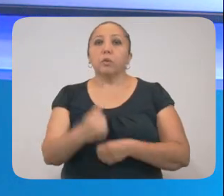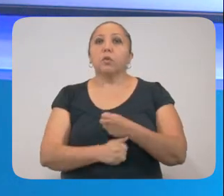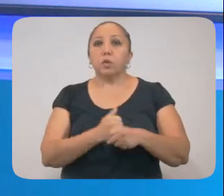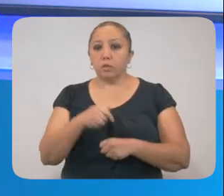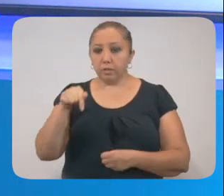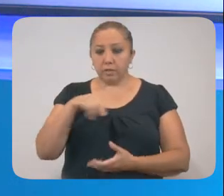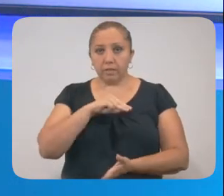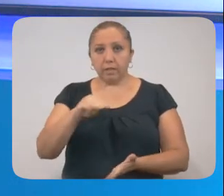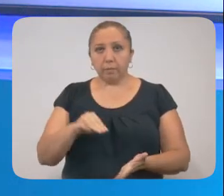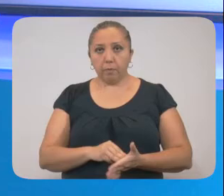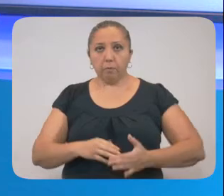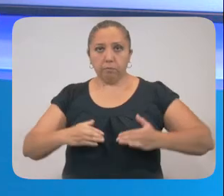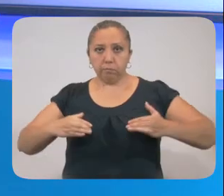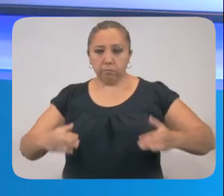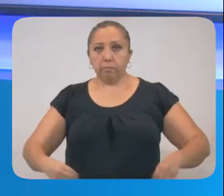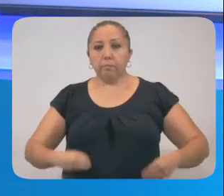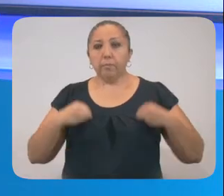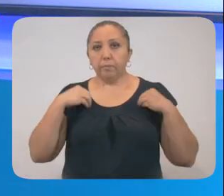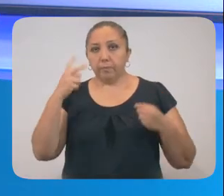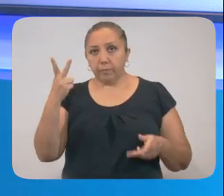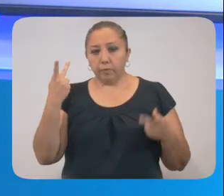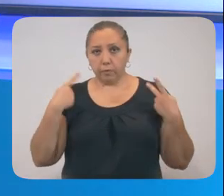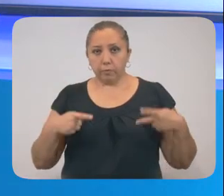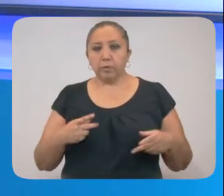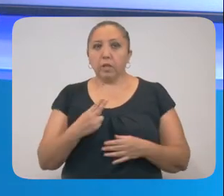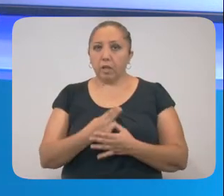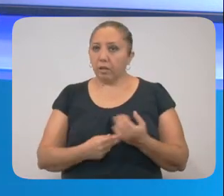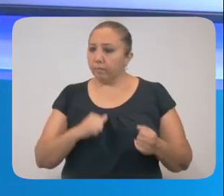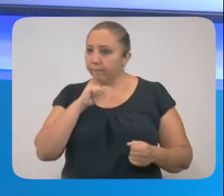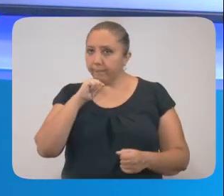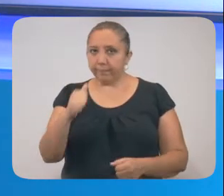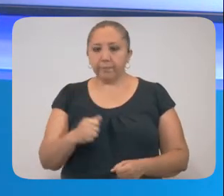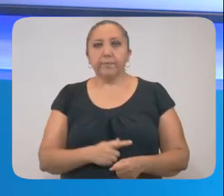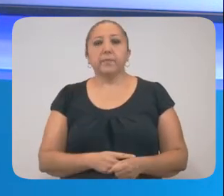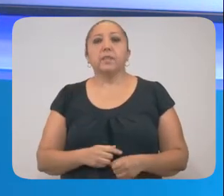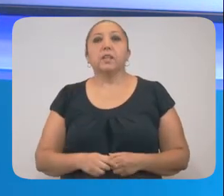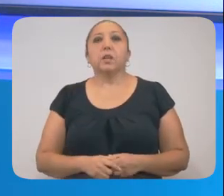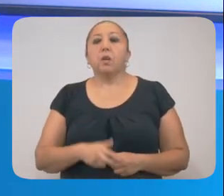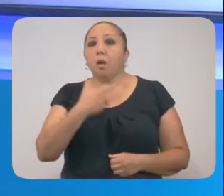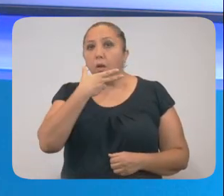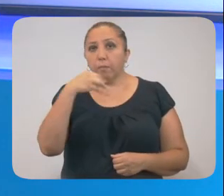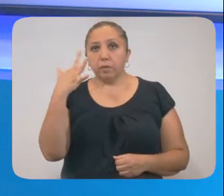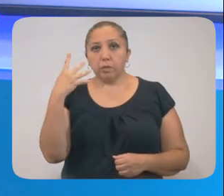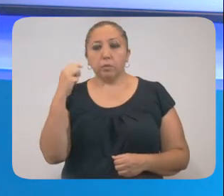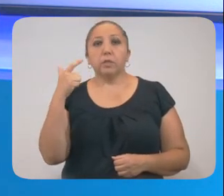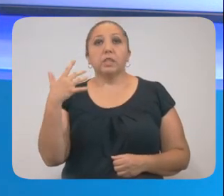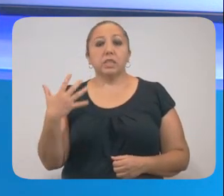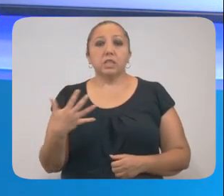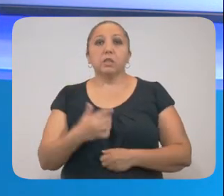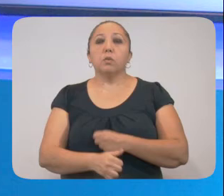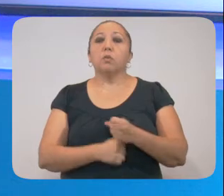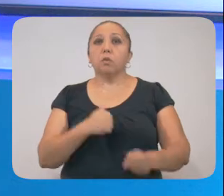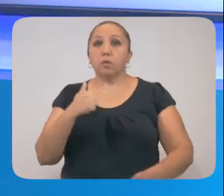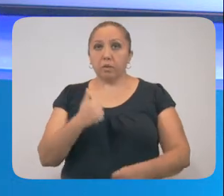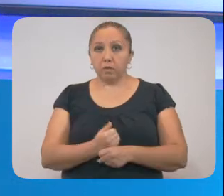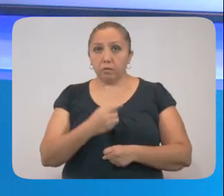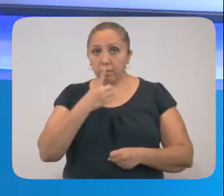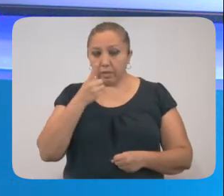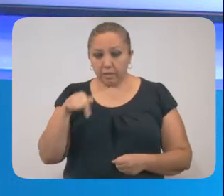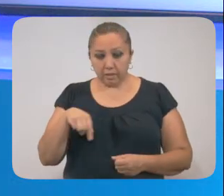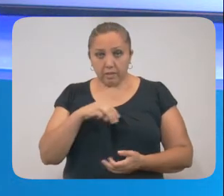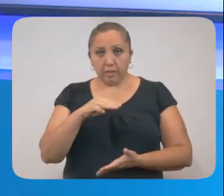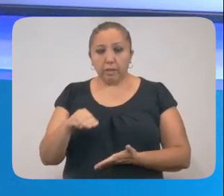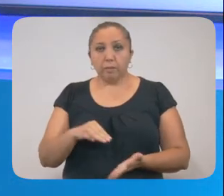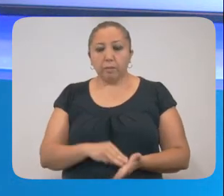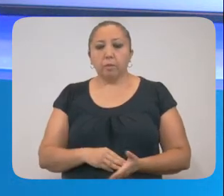de Mérida, con obesidad, vivía con 2 personas, ambas sin síntomas. Un hombre, de 55 años de edad, originario y residente de